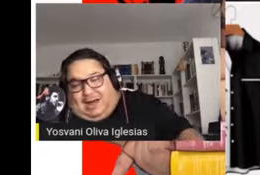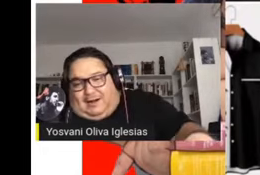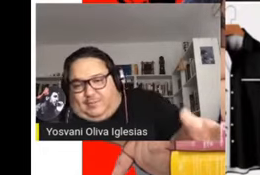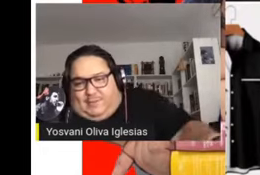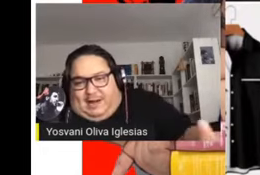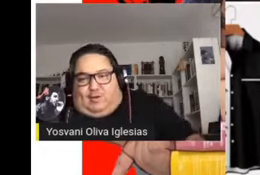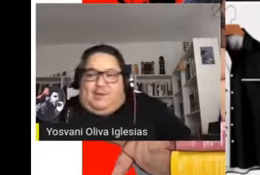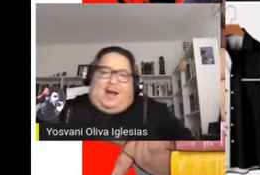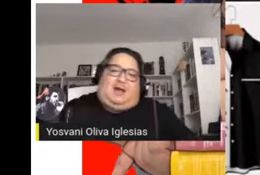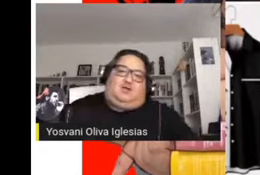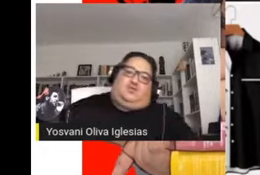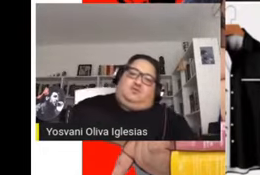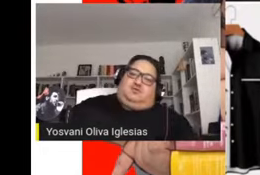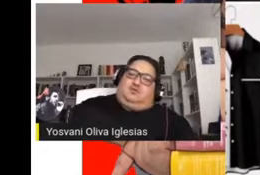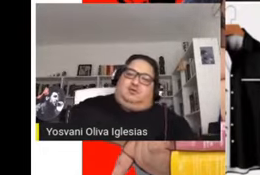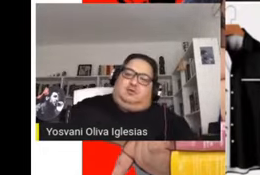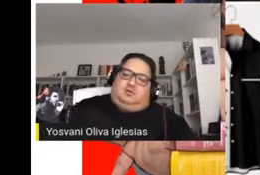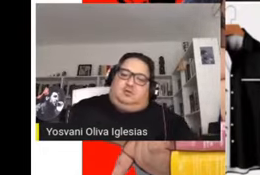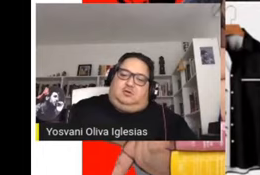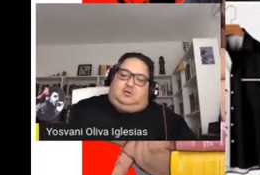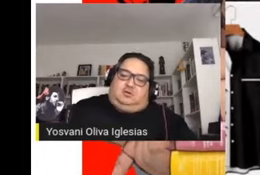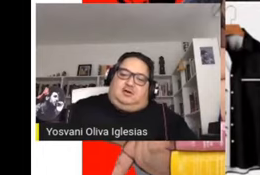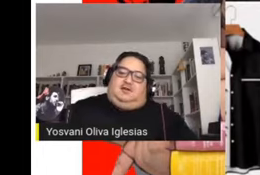lo que dio lugar al primero de mayo.